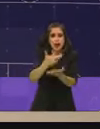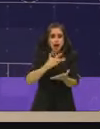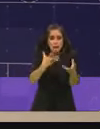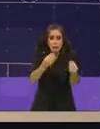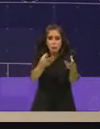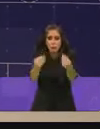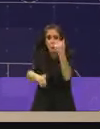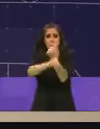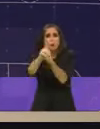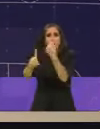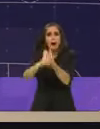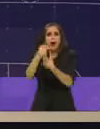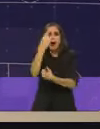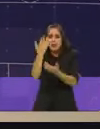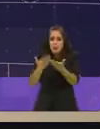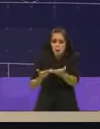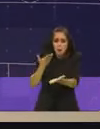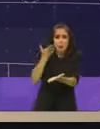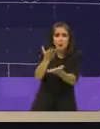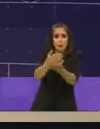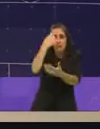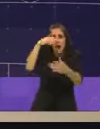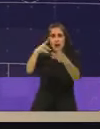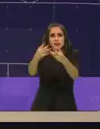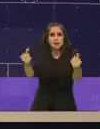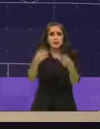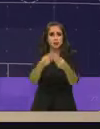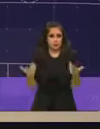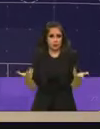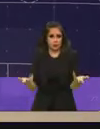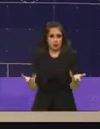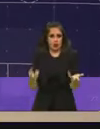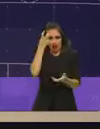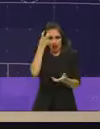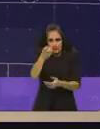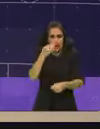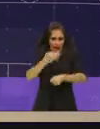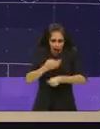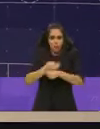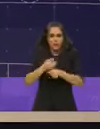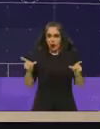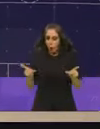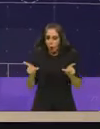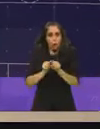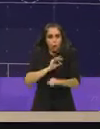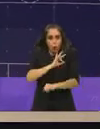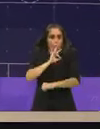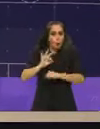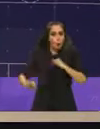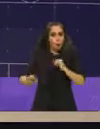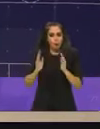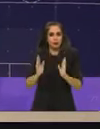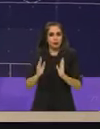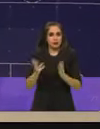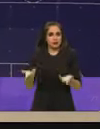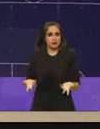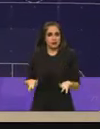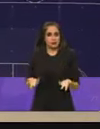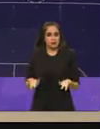propuestas y respuestas. Lo vuelvo a decir porque es la conclusión de este bloque. Esta ciudad es